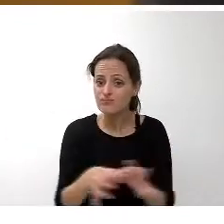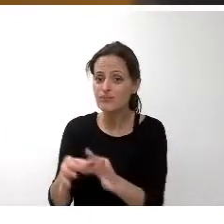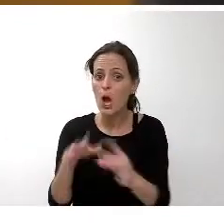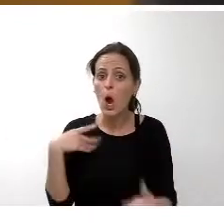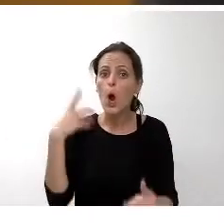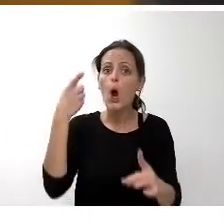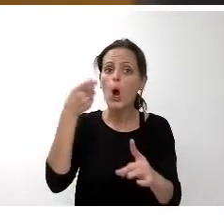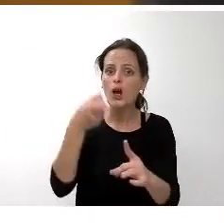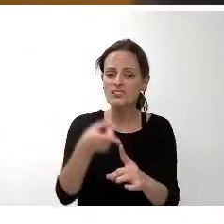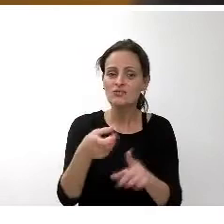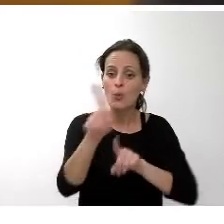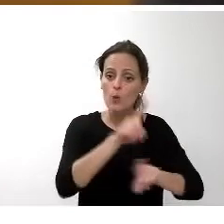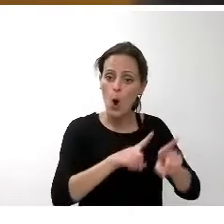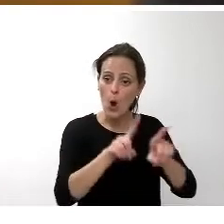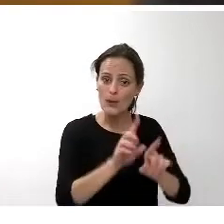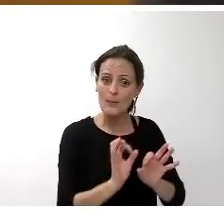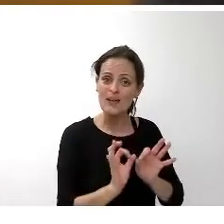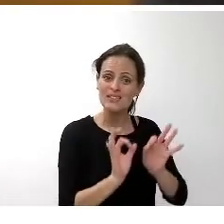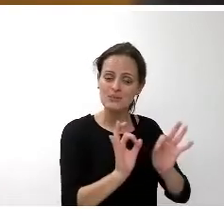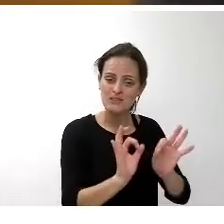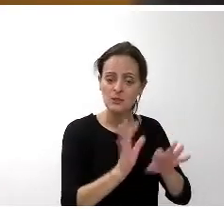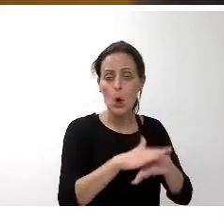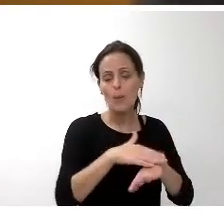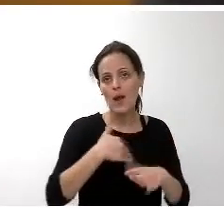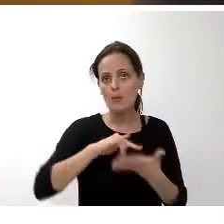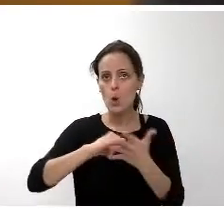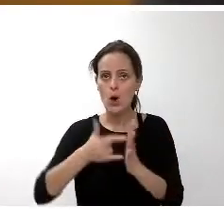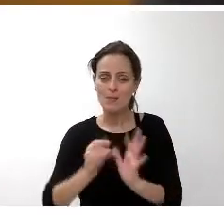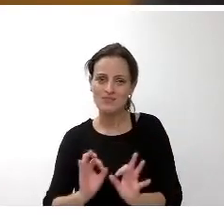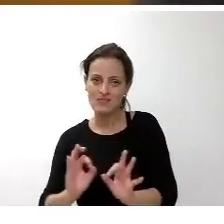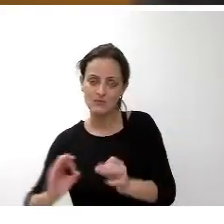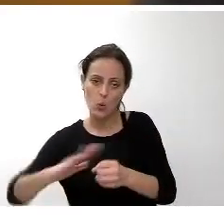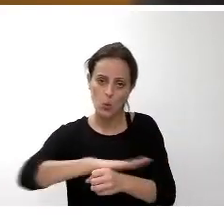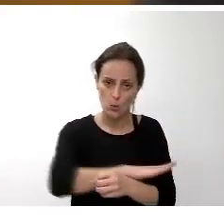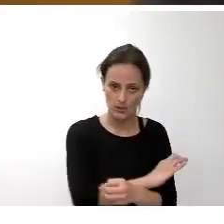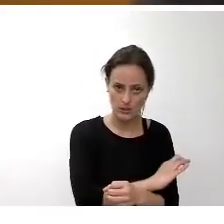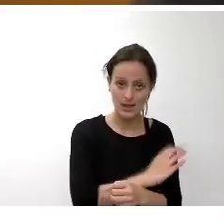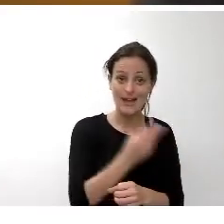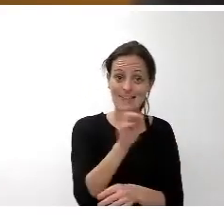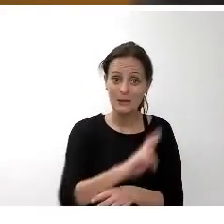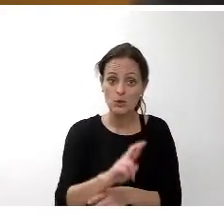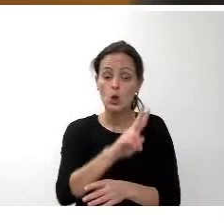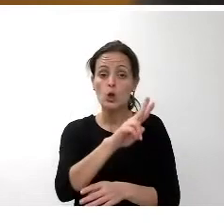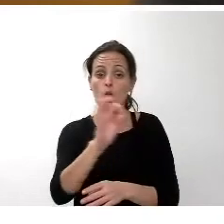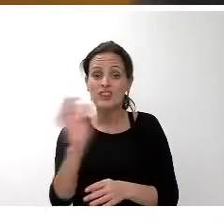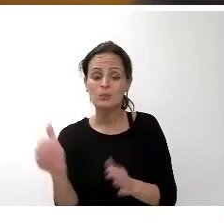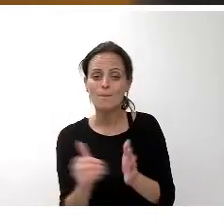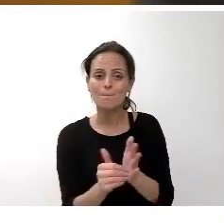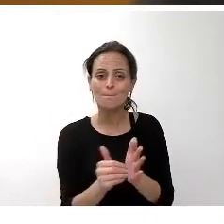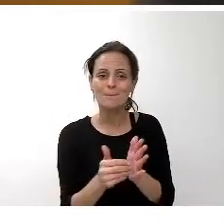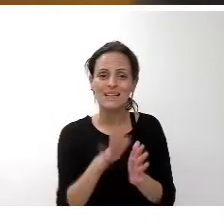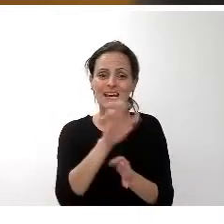este específico programa y este específico problema repito que hay 200.000 euros específicos para un programa de empleo